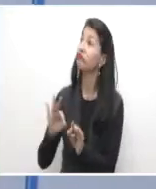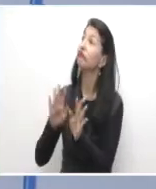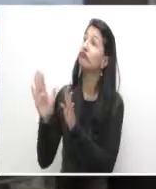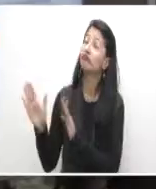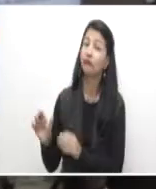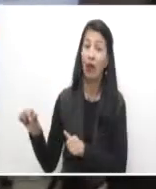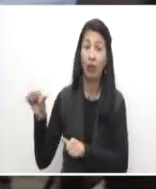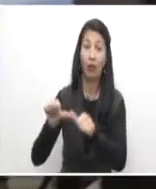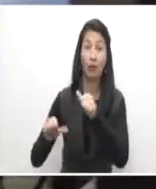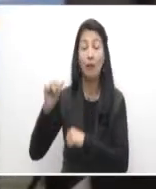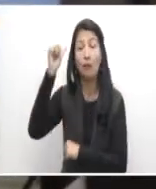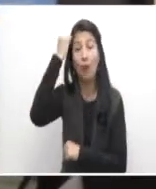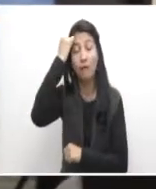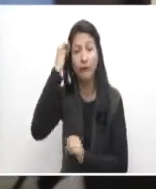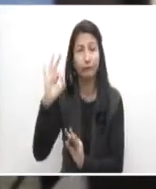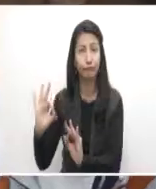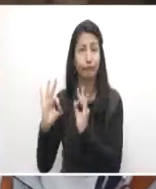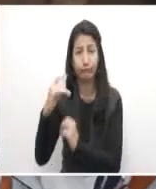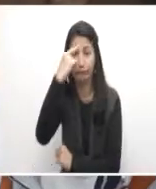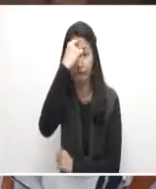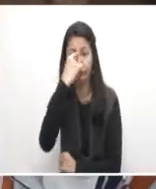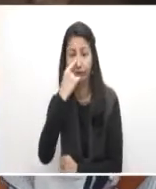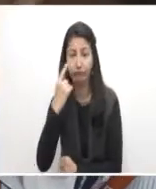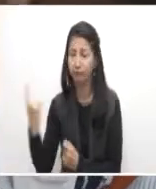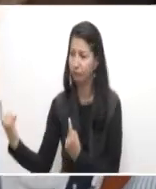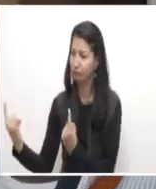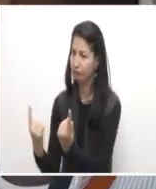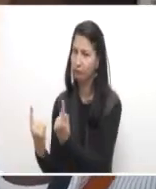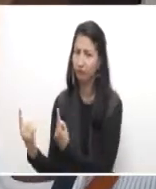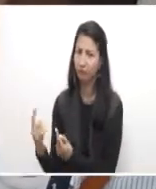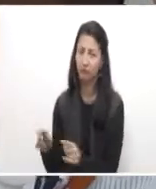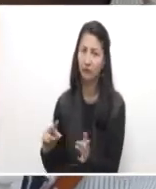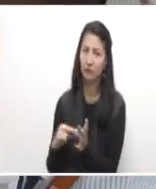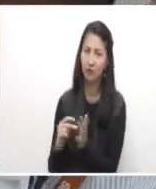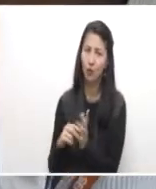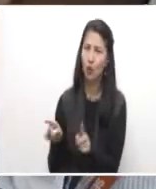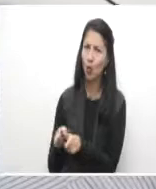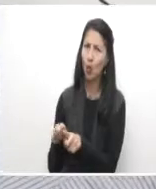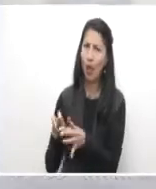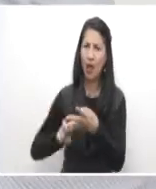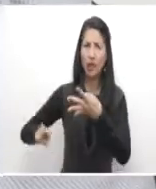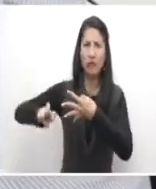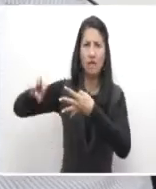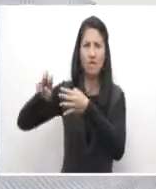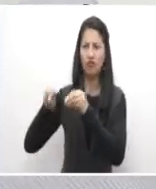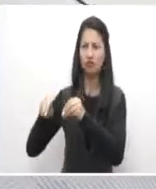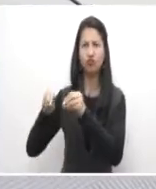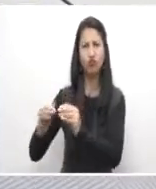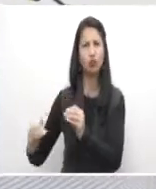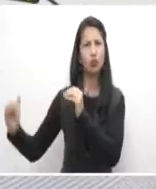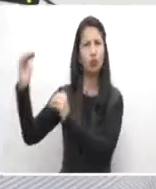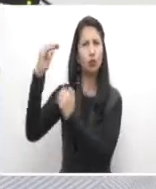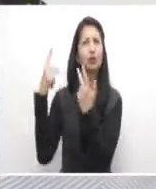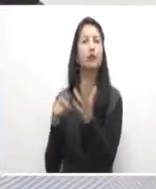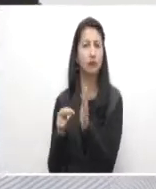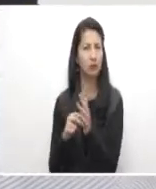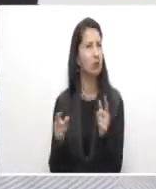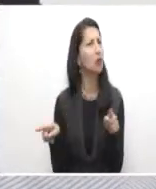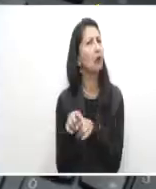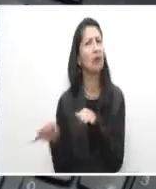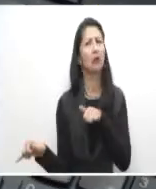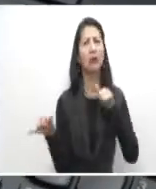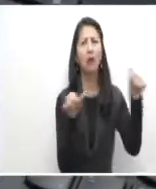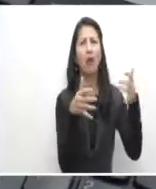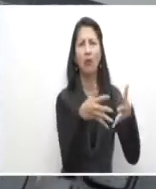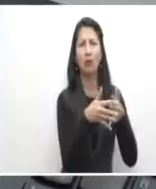tremendos buenos docentes e instructores, y están capacitando a los jóvenes a un nivel igual o más alto de lo que nosotros estamos allá en nuestra